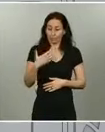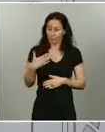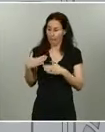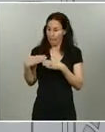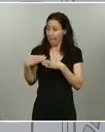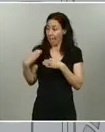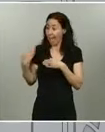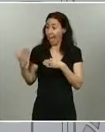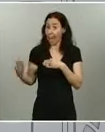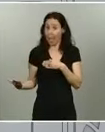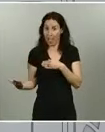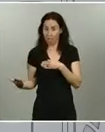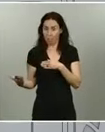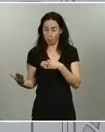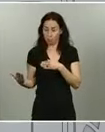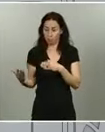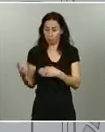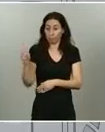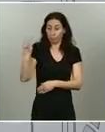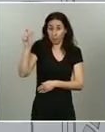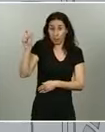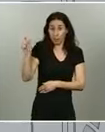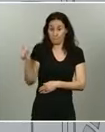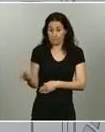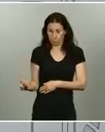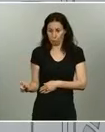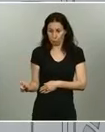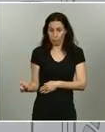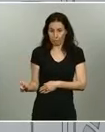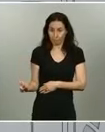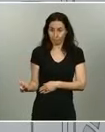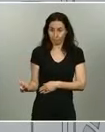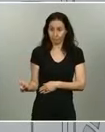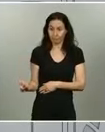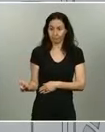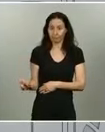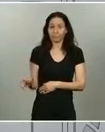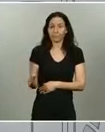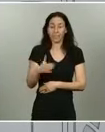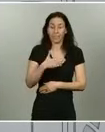ante la posibilidad de generar aerosoles, decir, una persona sobre la que se practica una maniobra de riesgo,